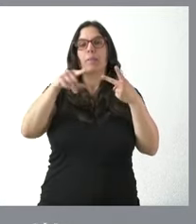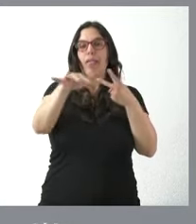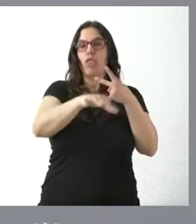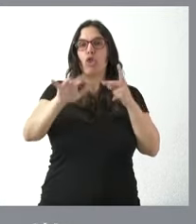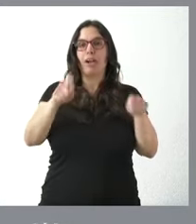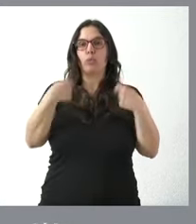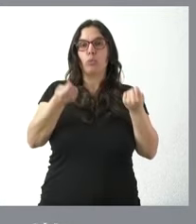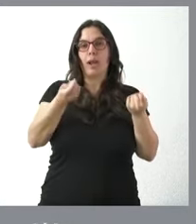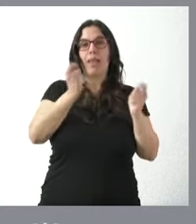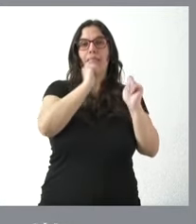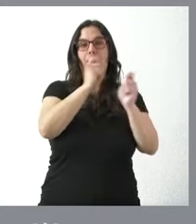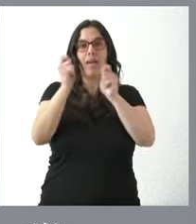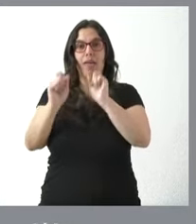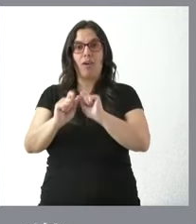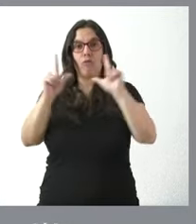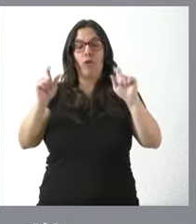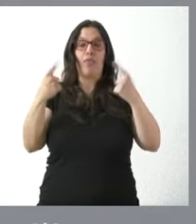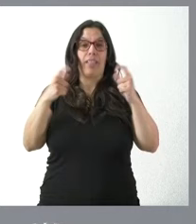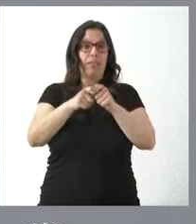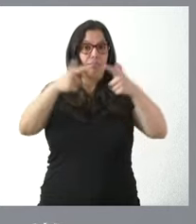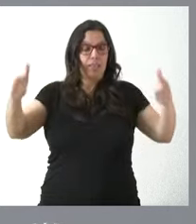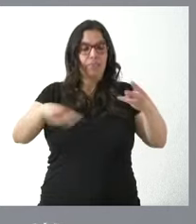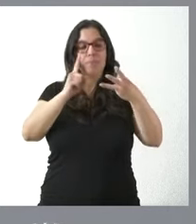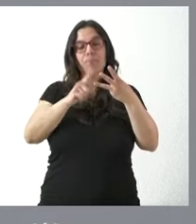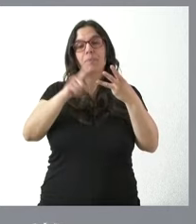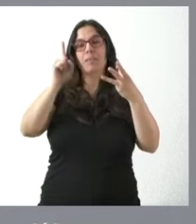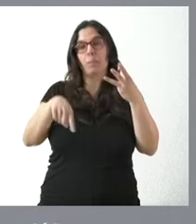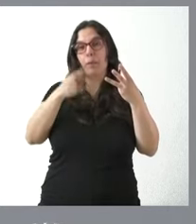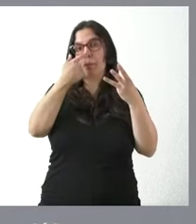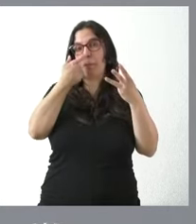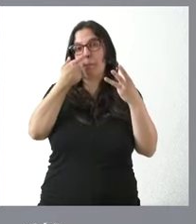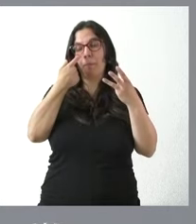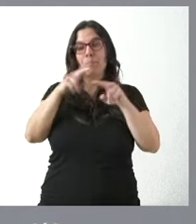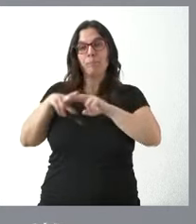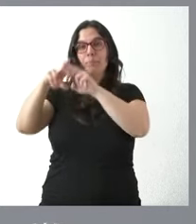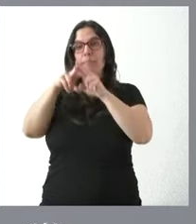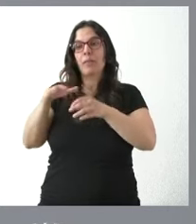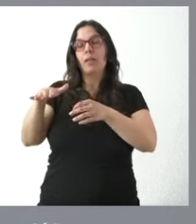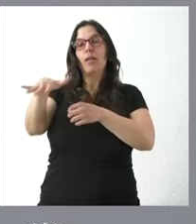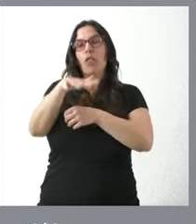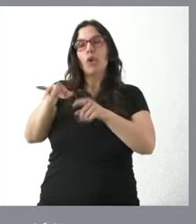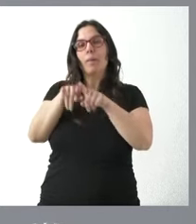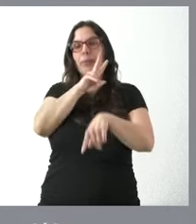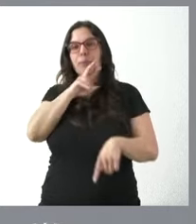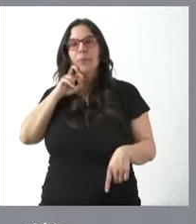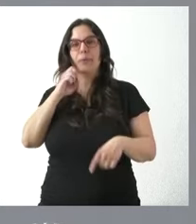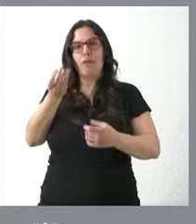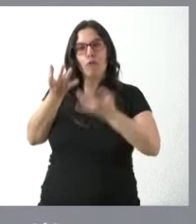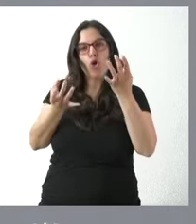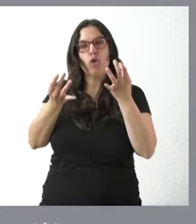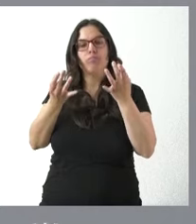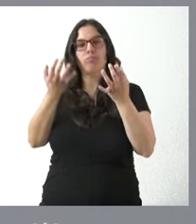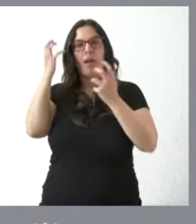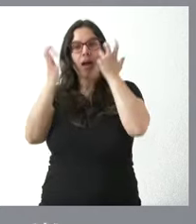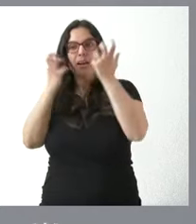naturales de esparcimiento, la catalogación de las microreservas de flora y fauna y los lugares